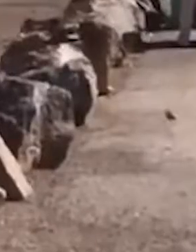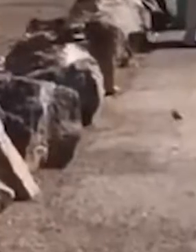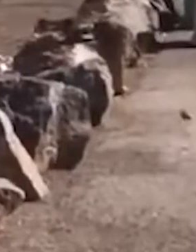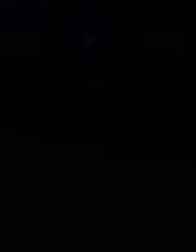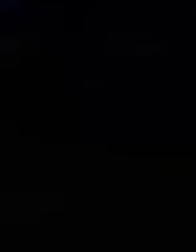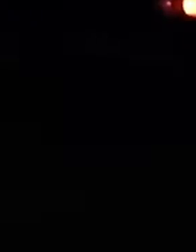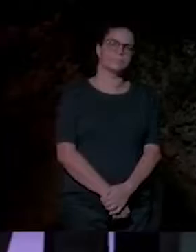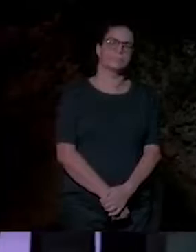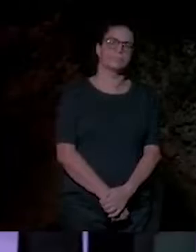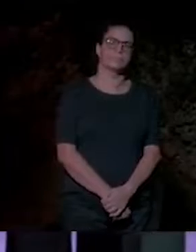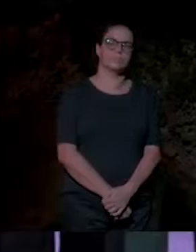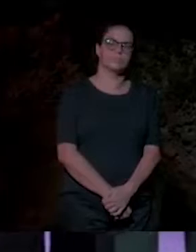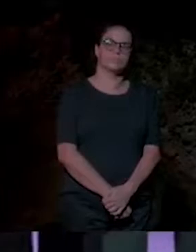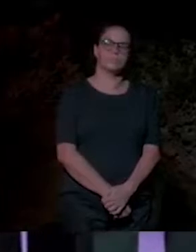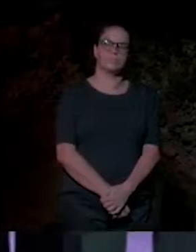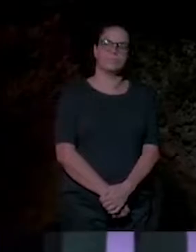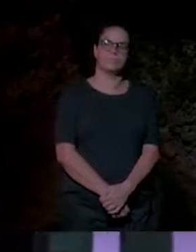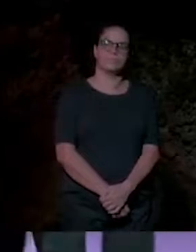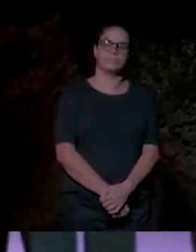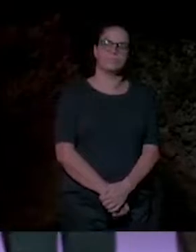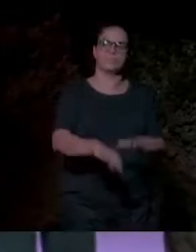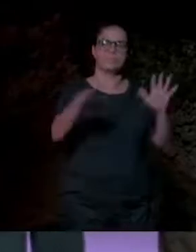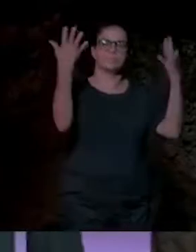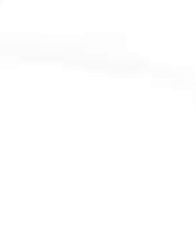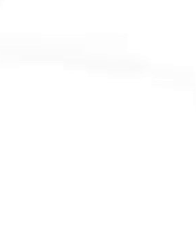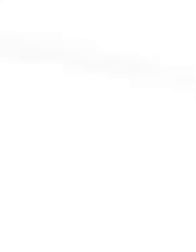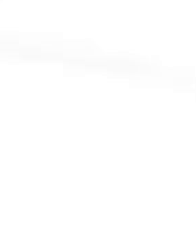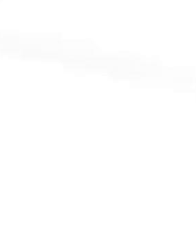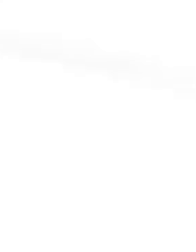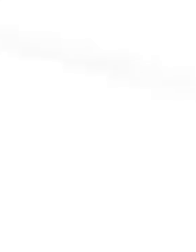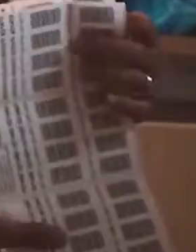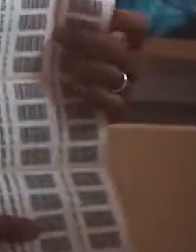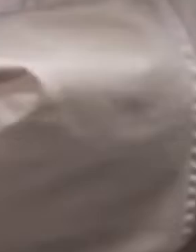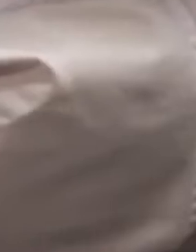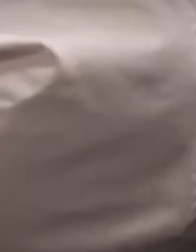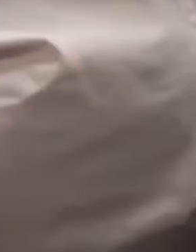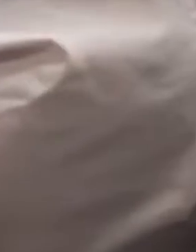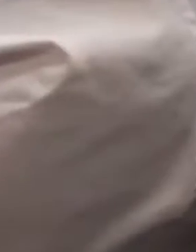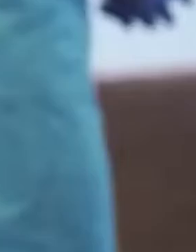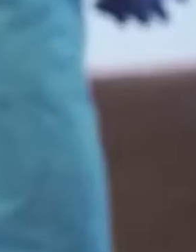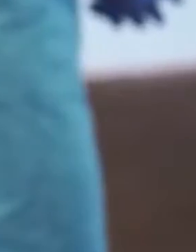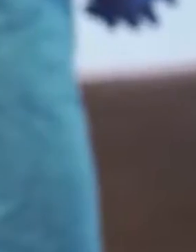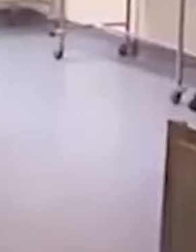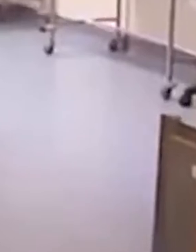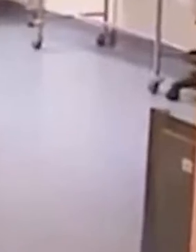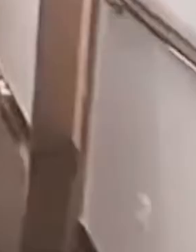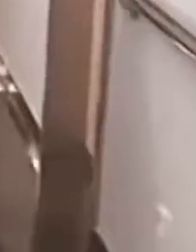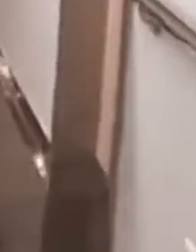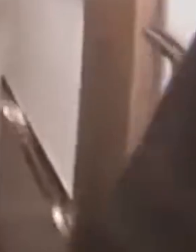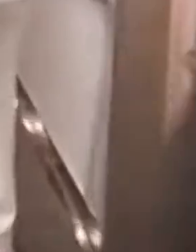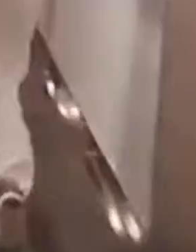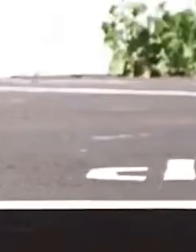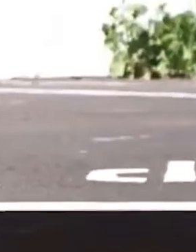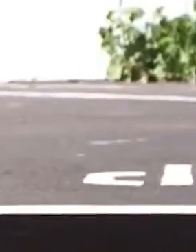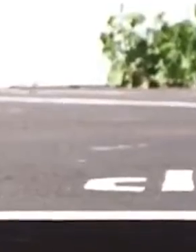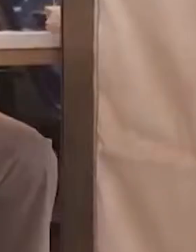la actuación ejemplar de toda la ciudadanía de Lanzarote. Pero desde luego han demostrado que son absolutamente imprescindibles